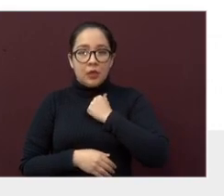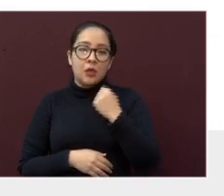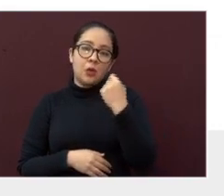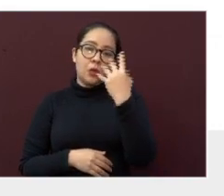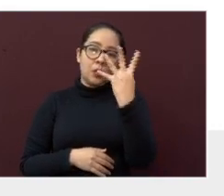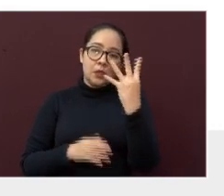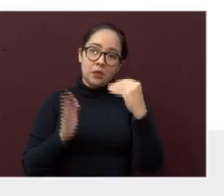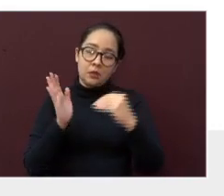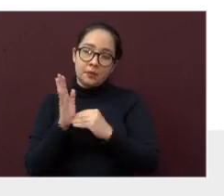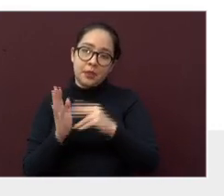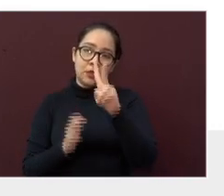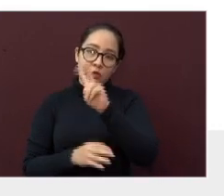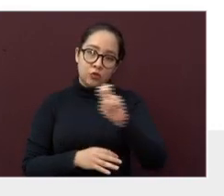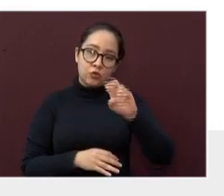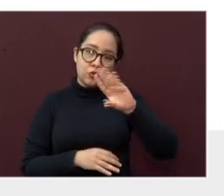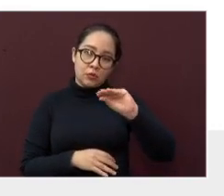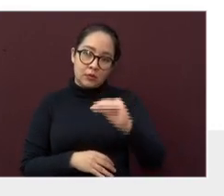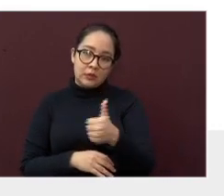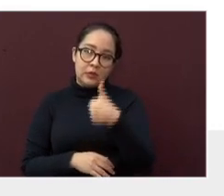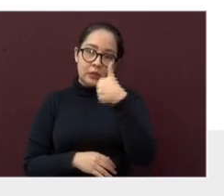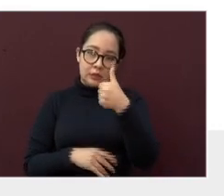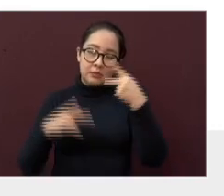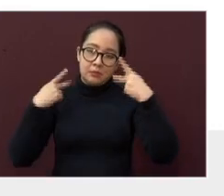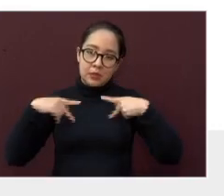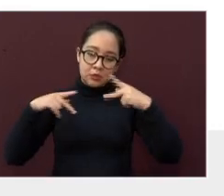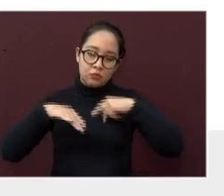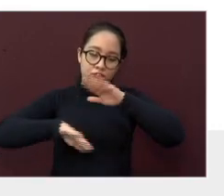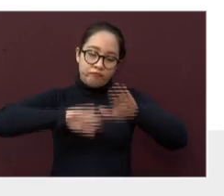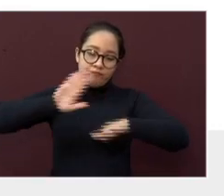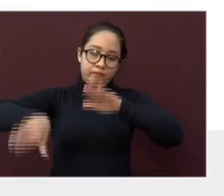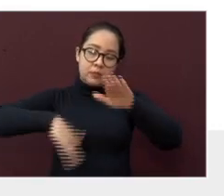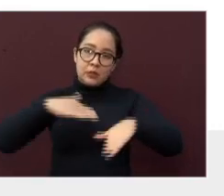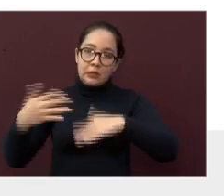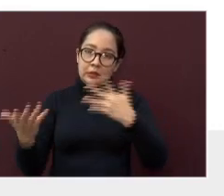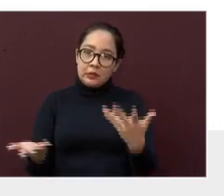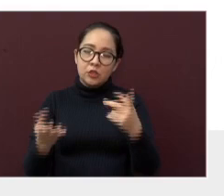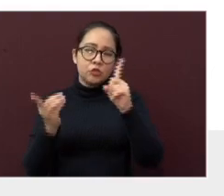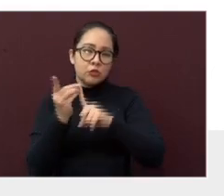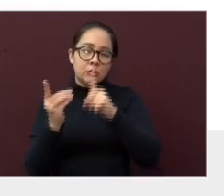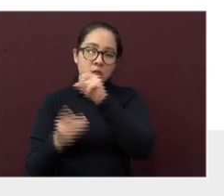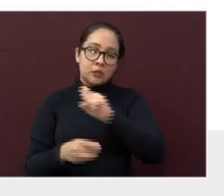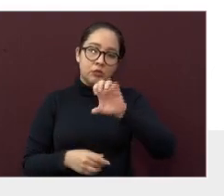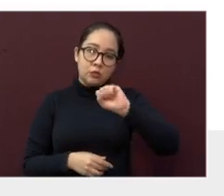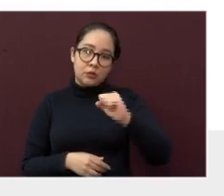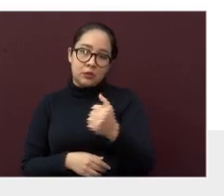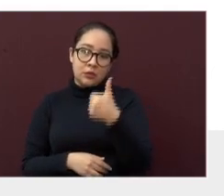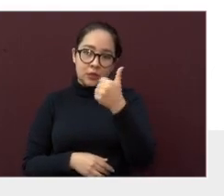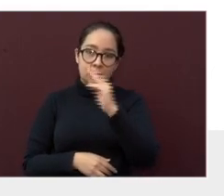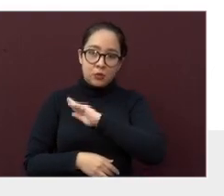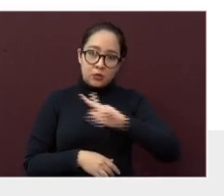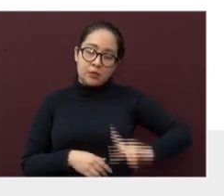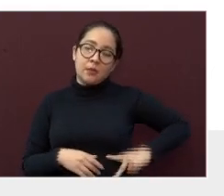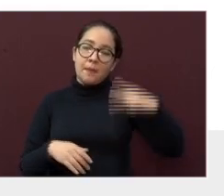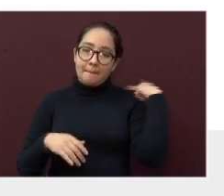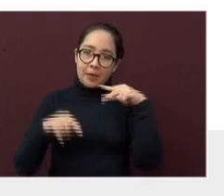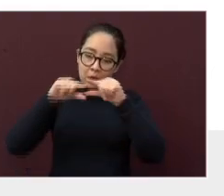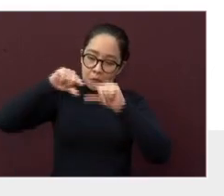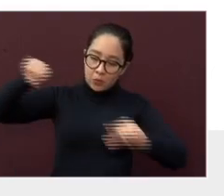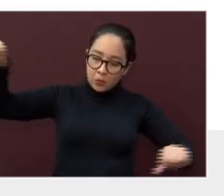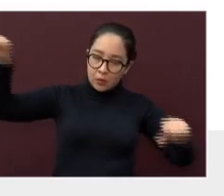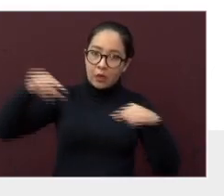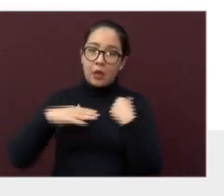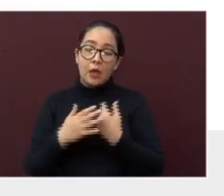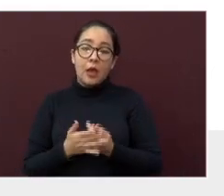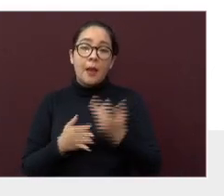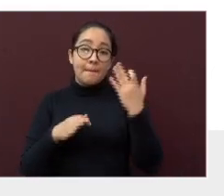,296 pacientes en 166 municipios de la entidad. Los casos positivos a COVID